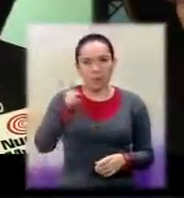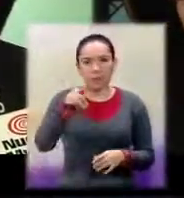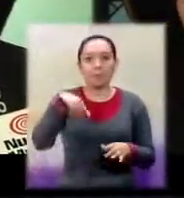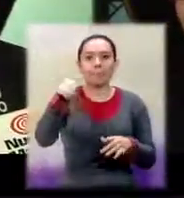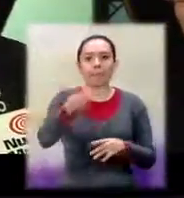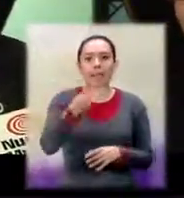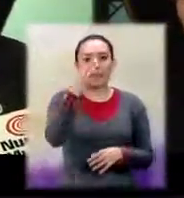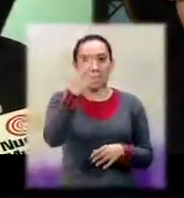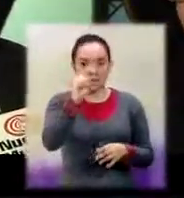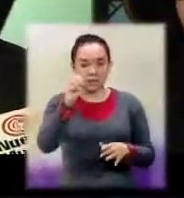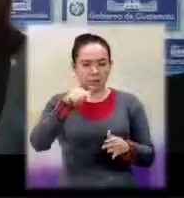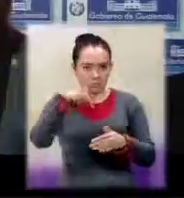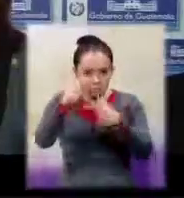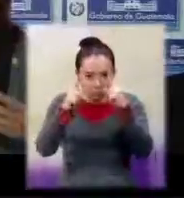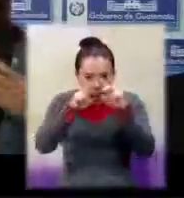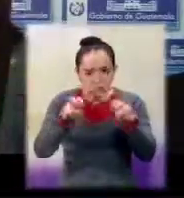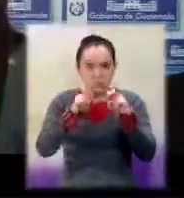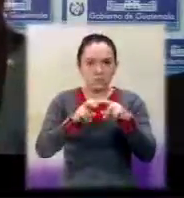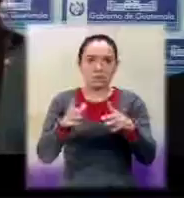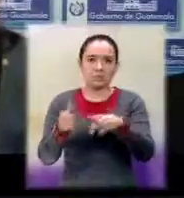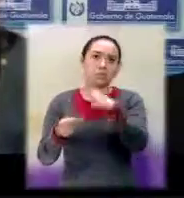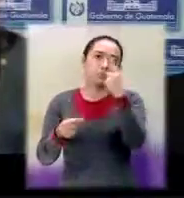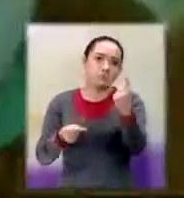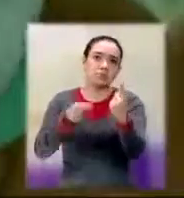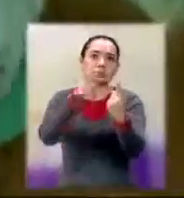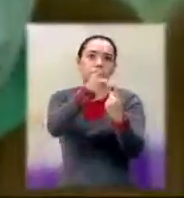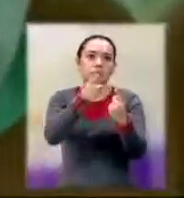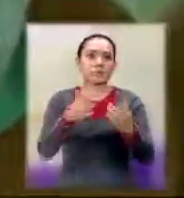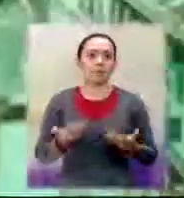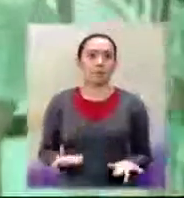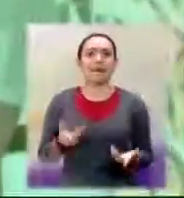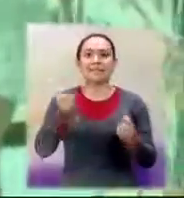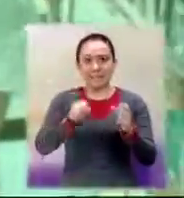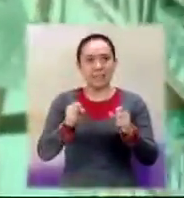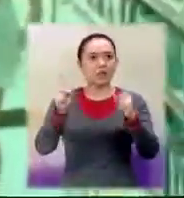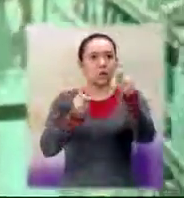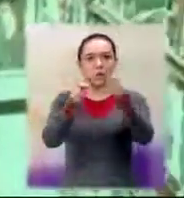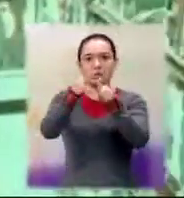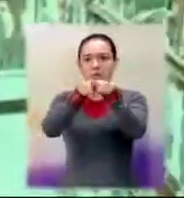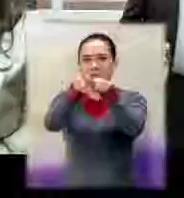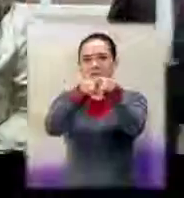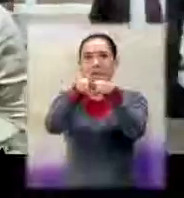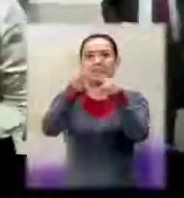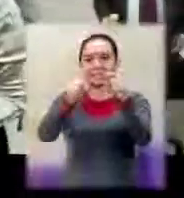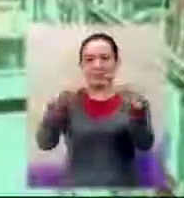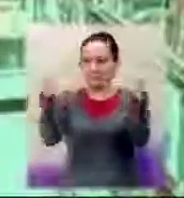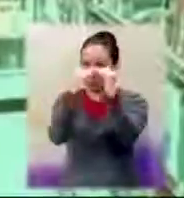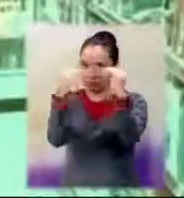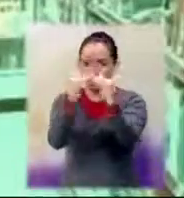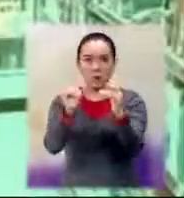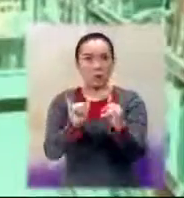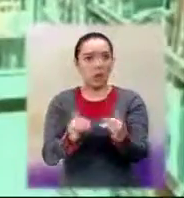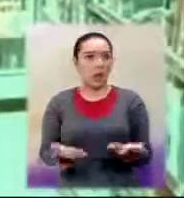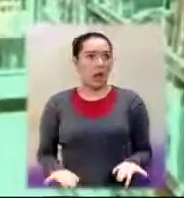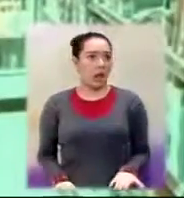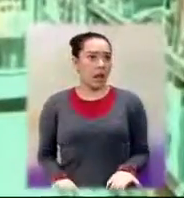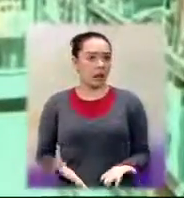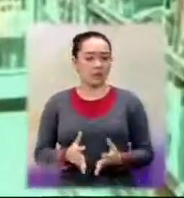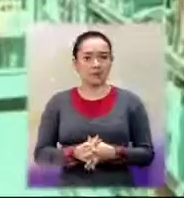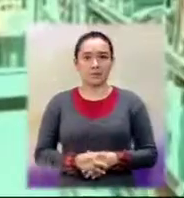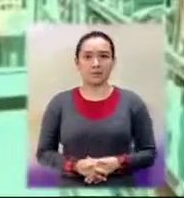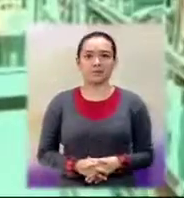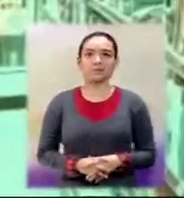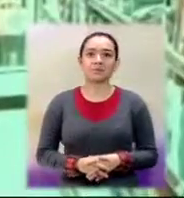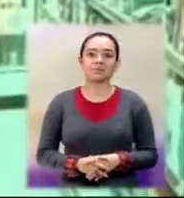noviembre a las 12 de la noche. Veremos qué dice ella. I'm the pachuco king, señorita linda.